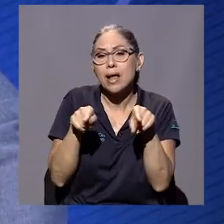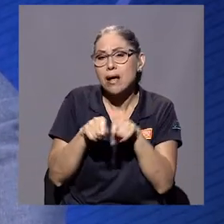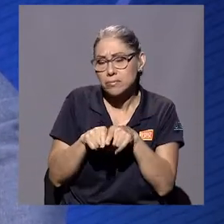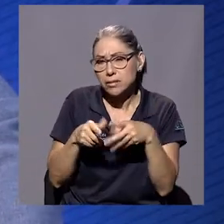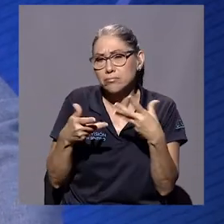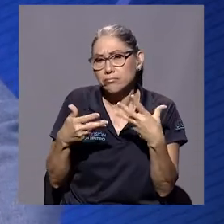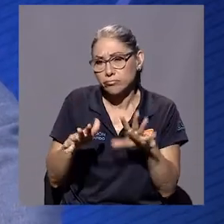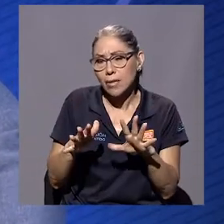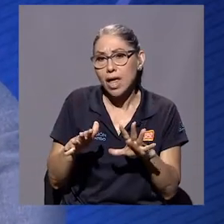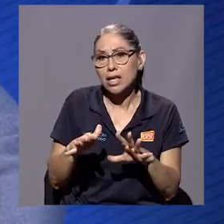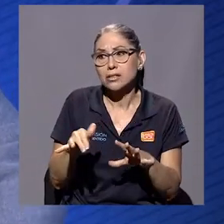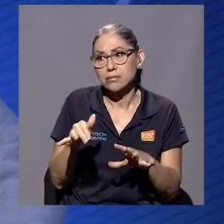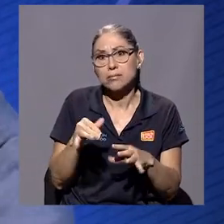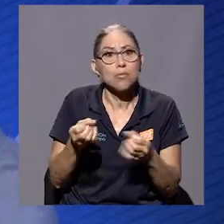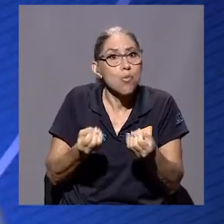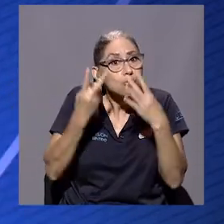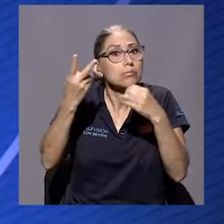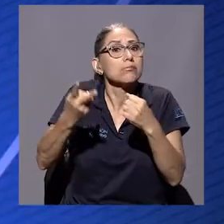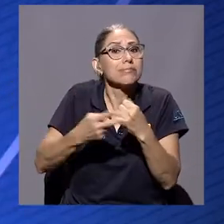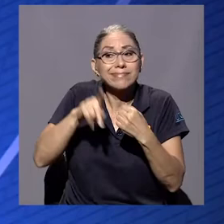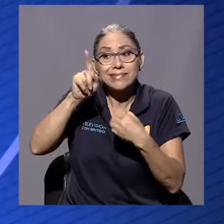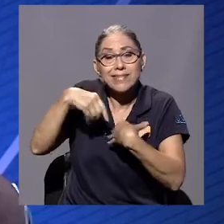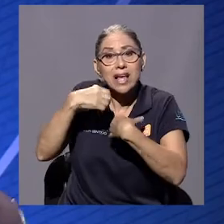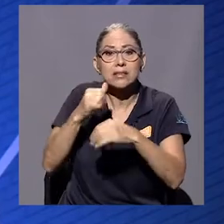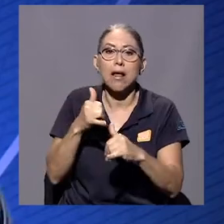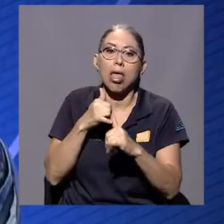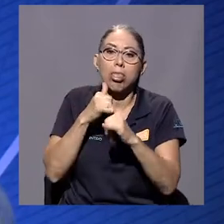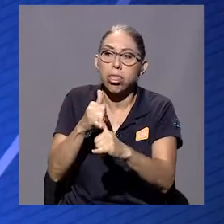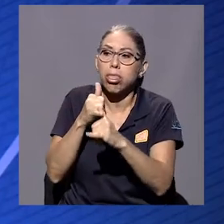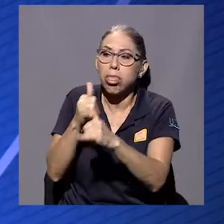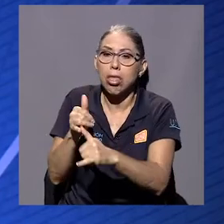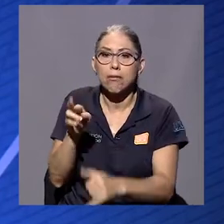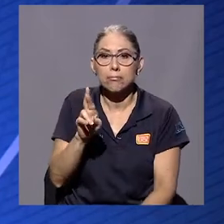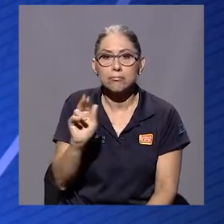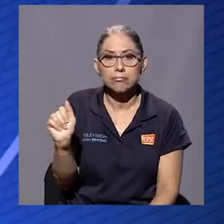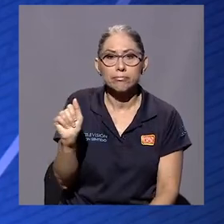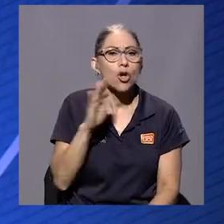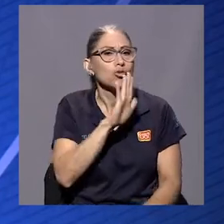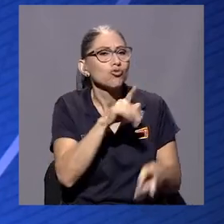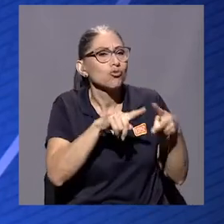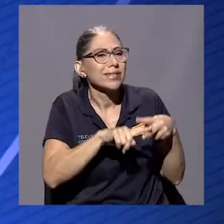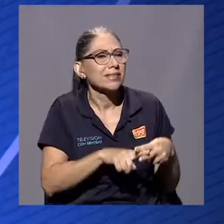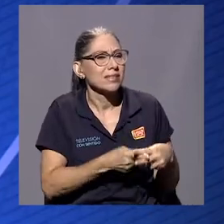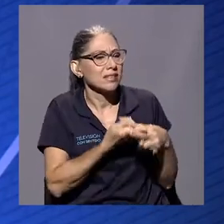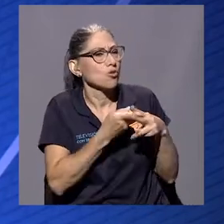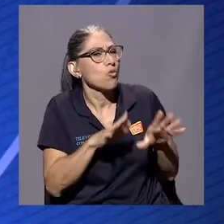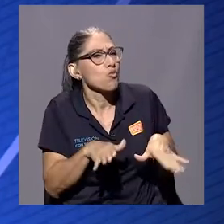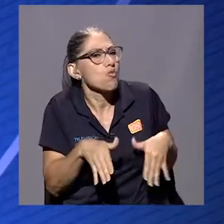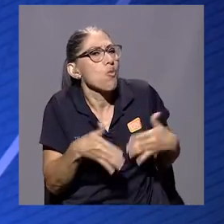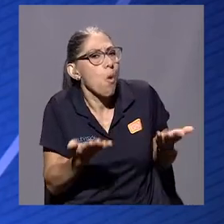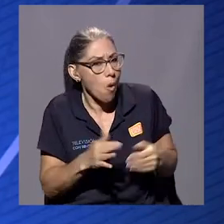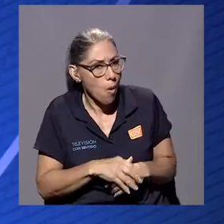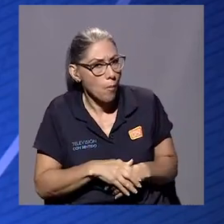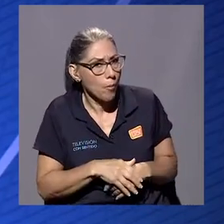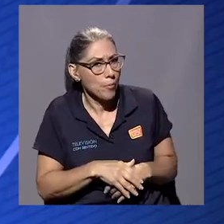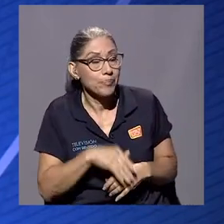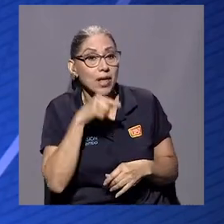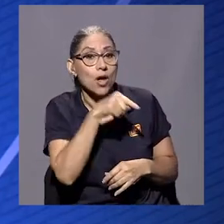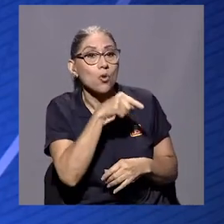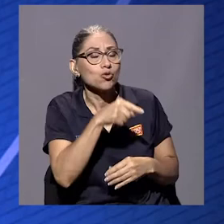casos inclusive en presentar recursos de amparo. Cuénteme un poquito cómo fue ese inicio suyo en lo que se ha significado una